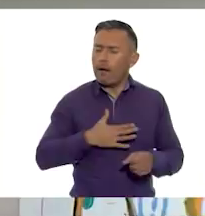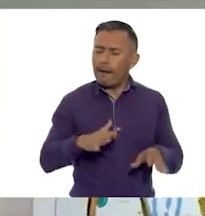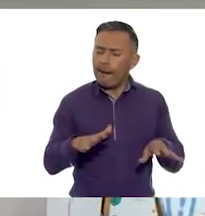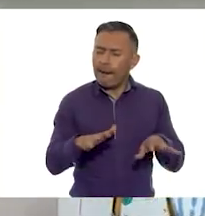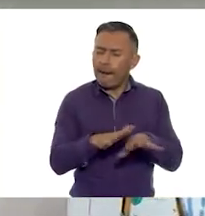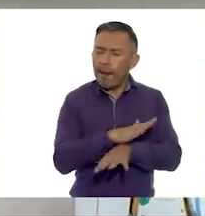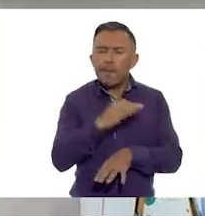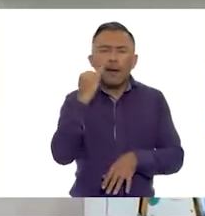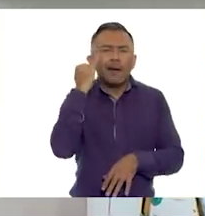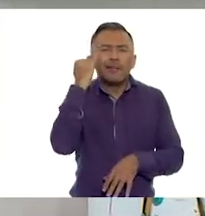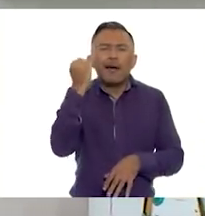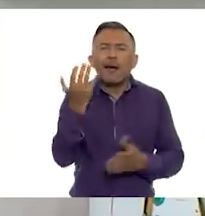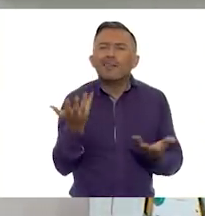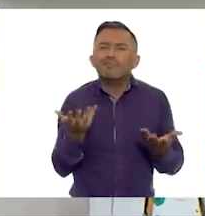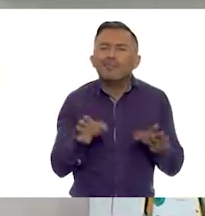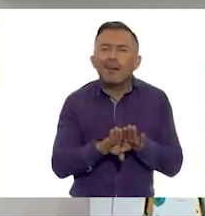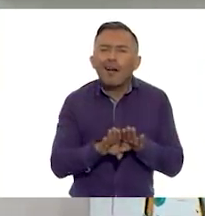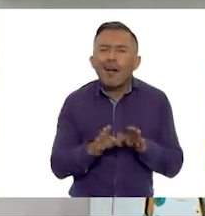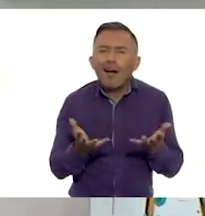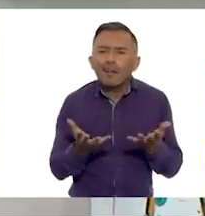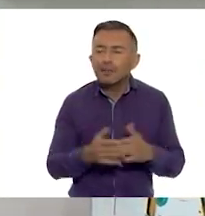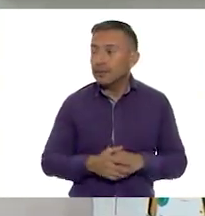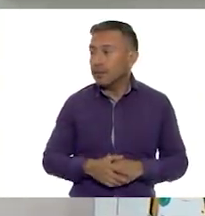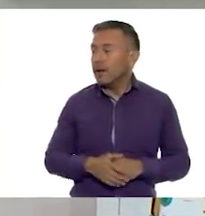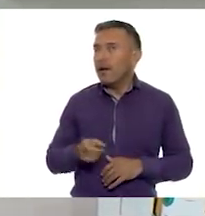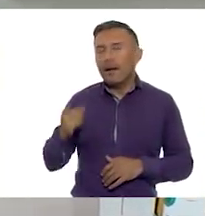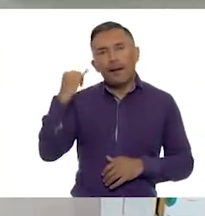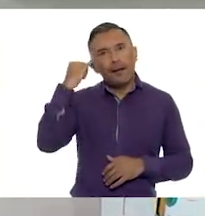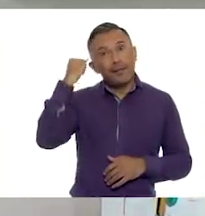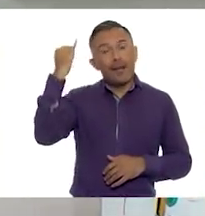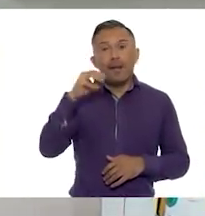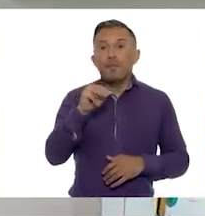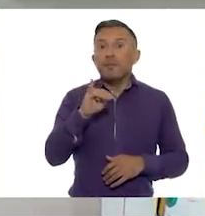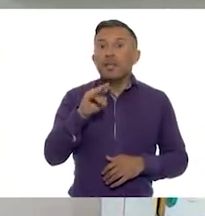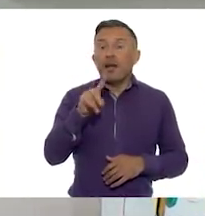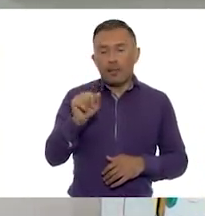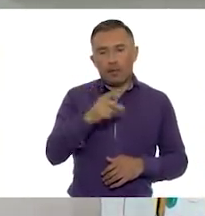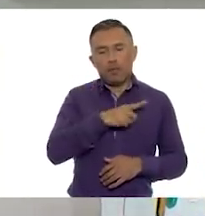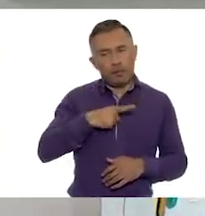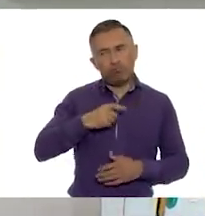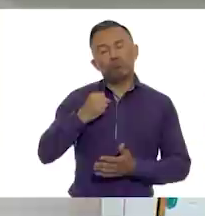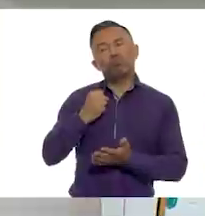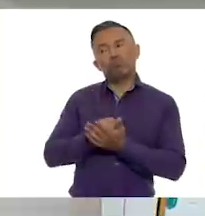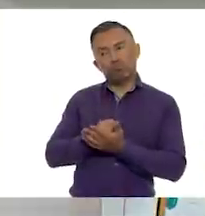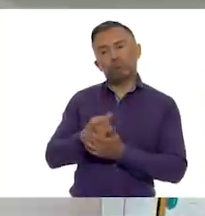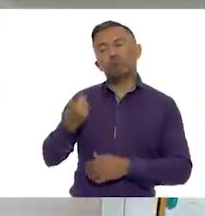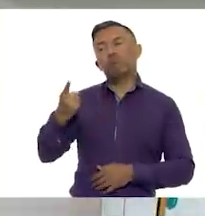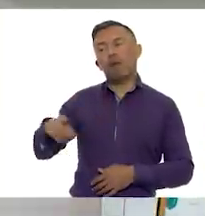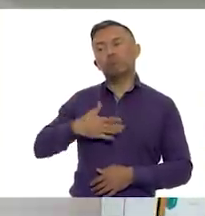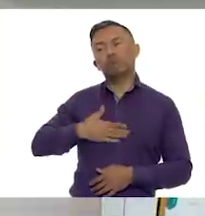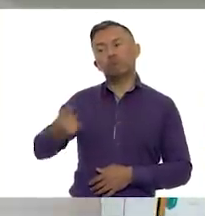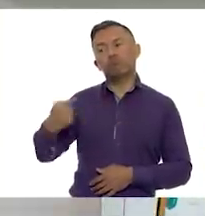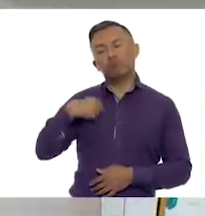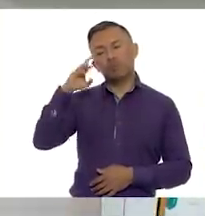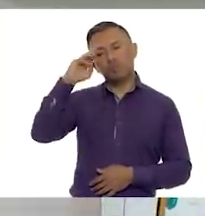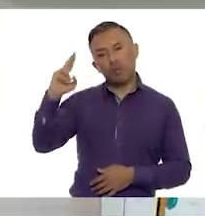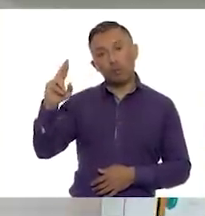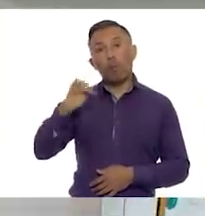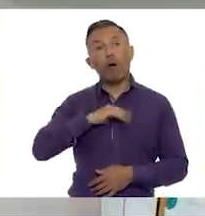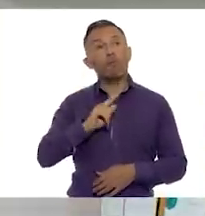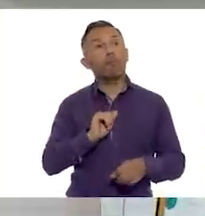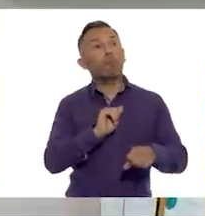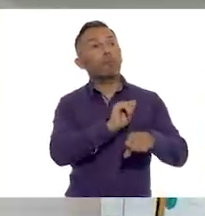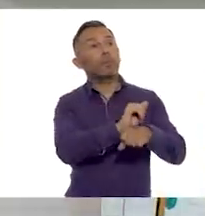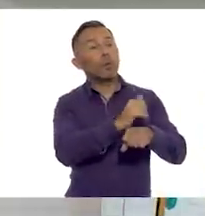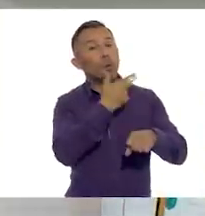Yo creo que Miranda debe exigir que la respeten, y para eso puede acudir con la maestra o con algún maestro